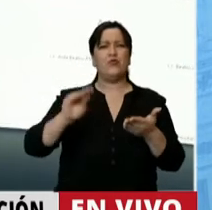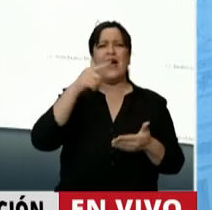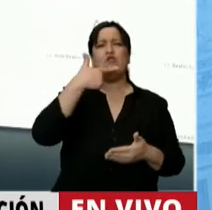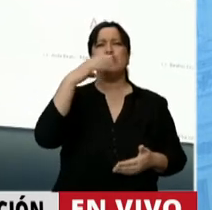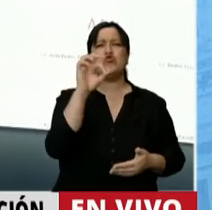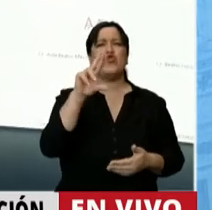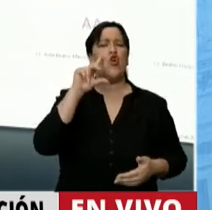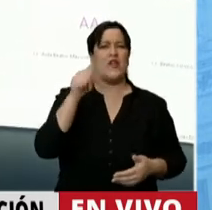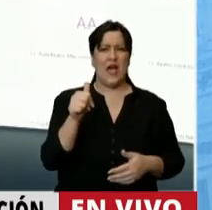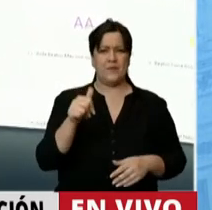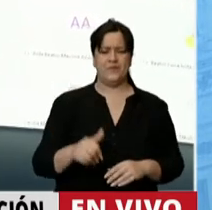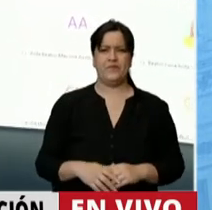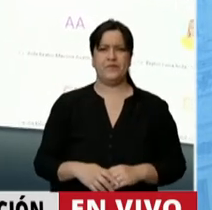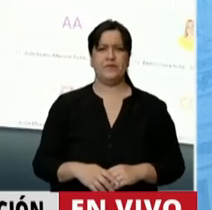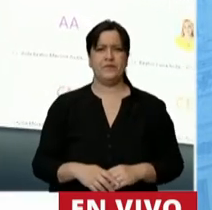Soria.